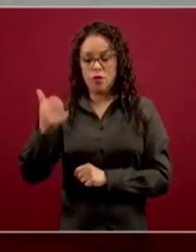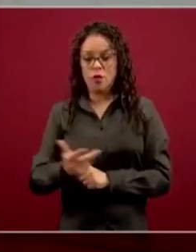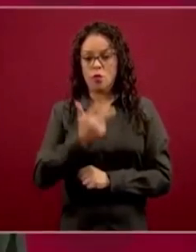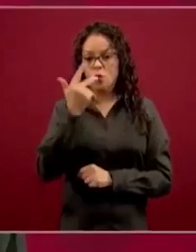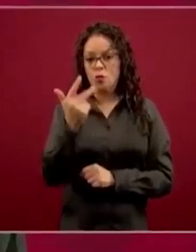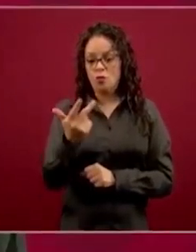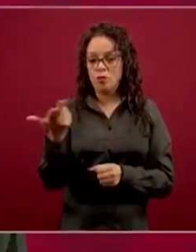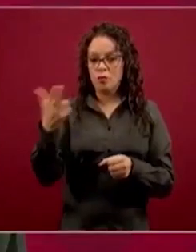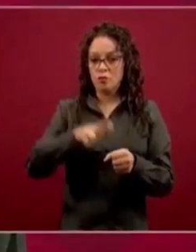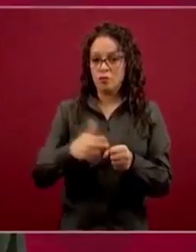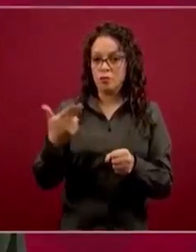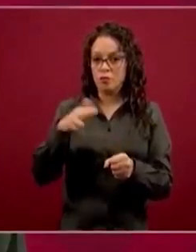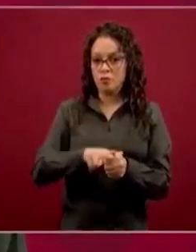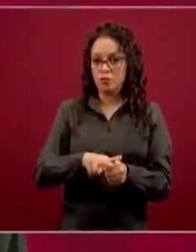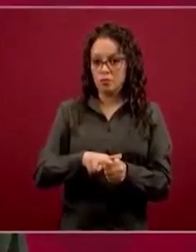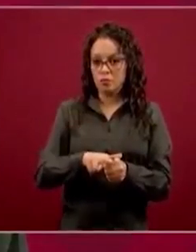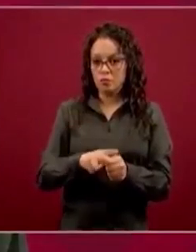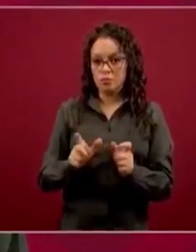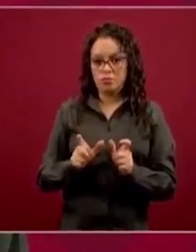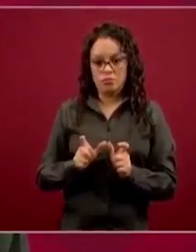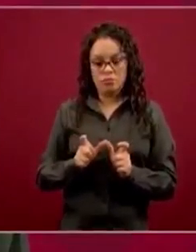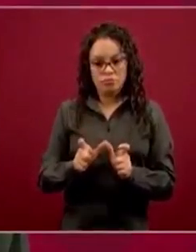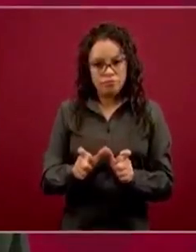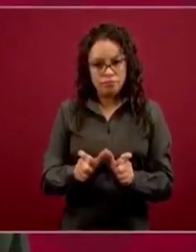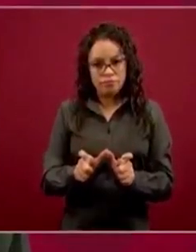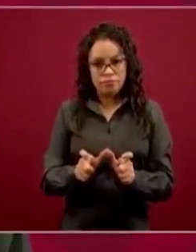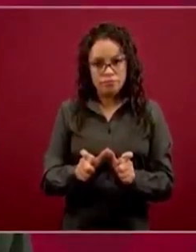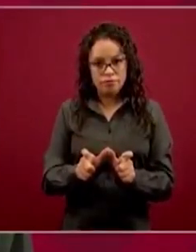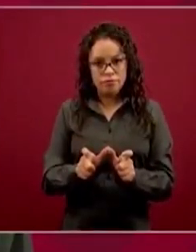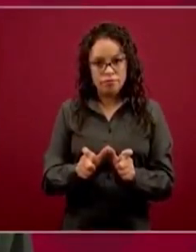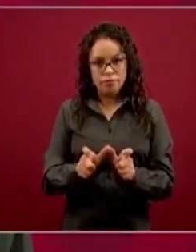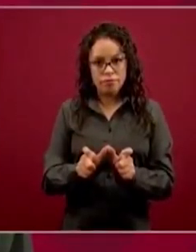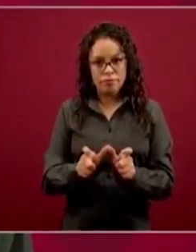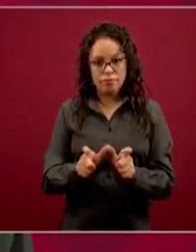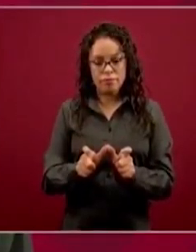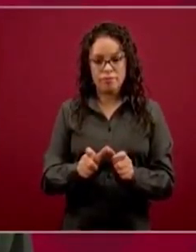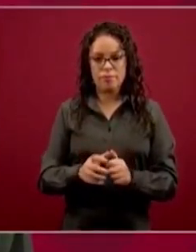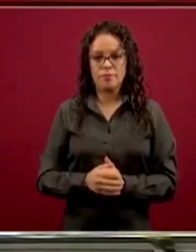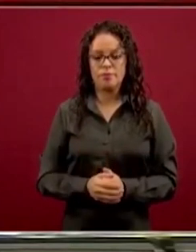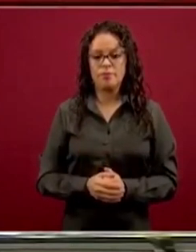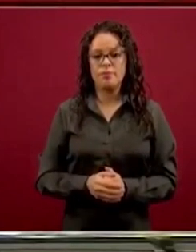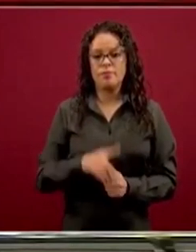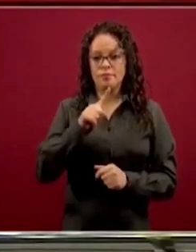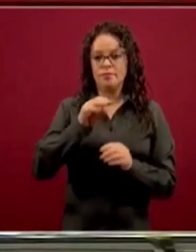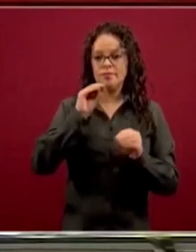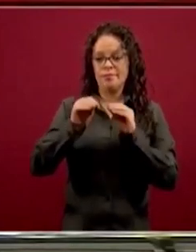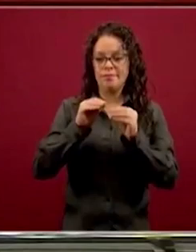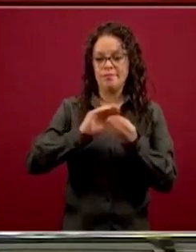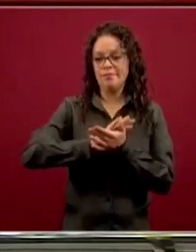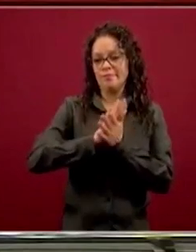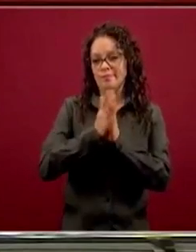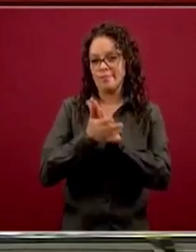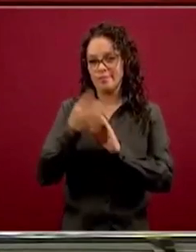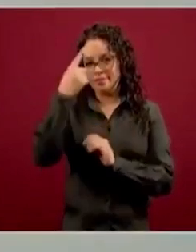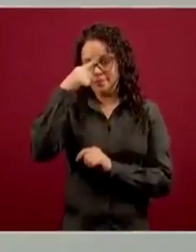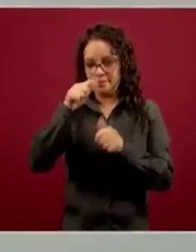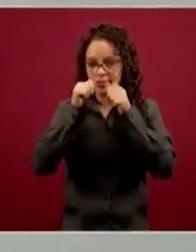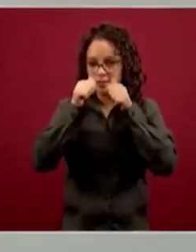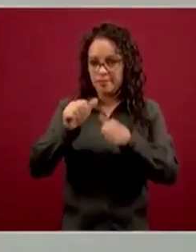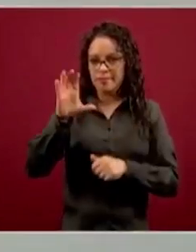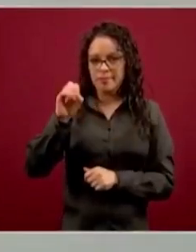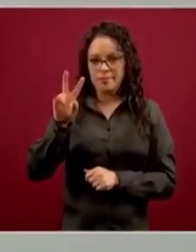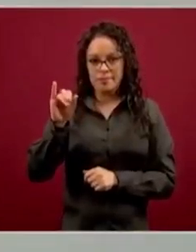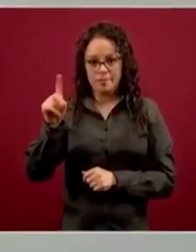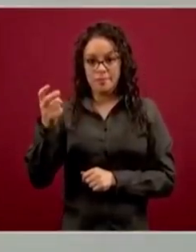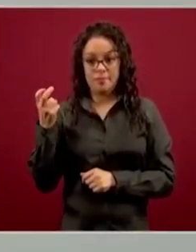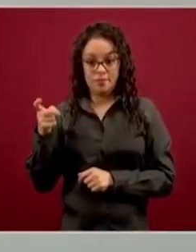de reconversión COVID. Ellos se encargan de la seguridad en las instalaciones y